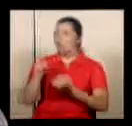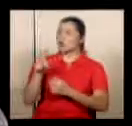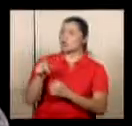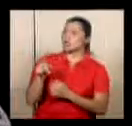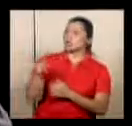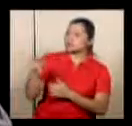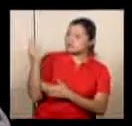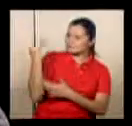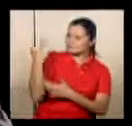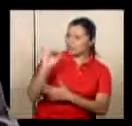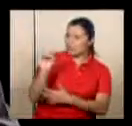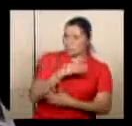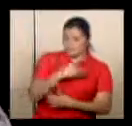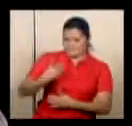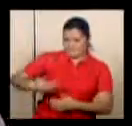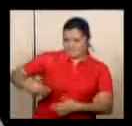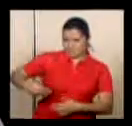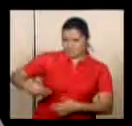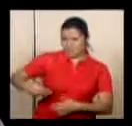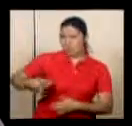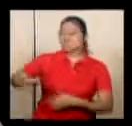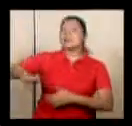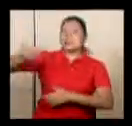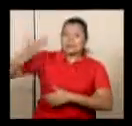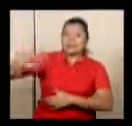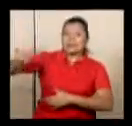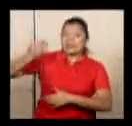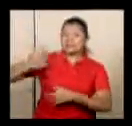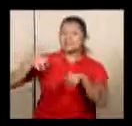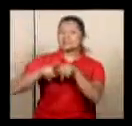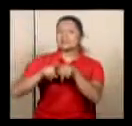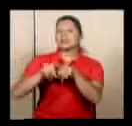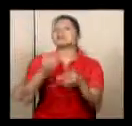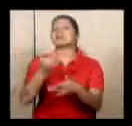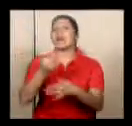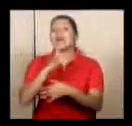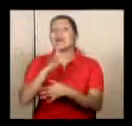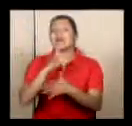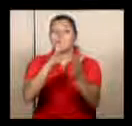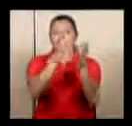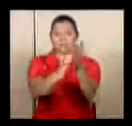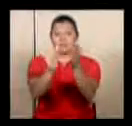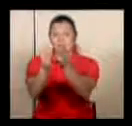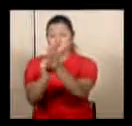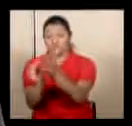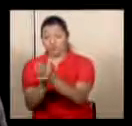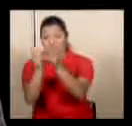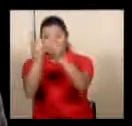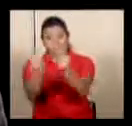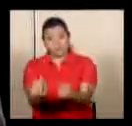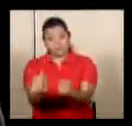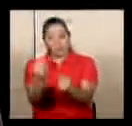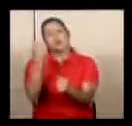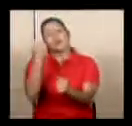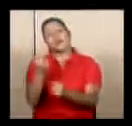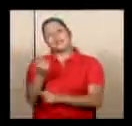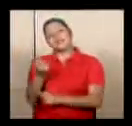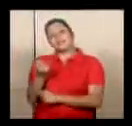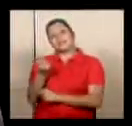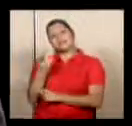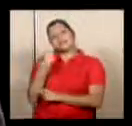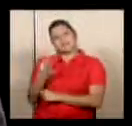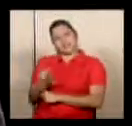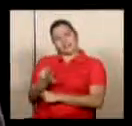Asamblea Legislativa y desde muchos años antes se hablaba sobre aplicar recortes al presupuesto por un tema de déficit, es decir,